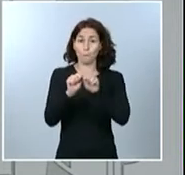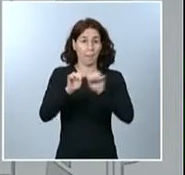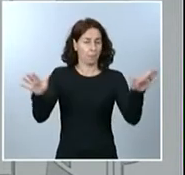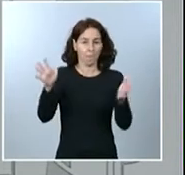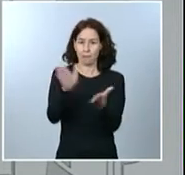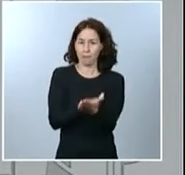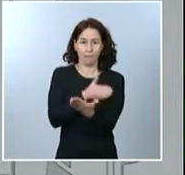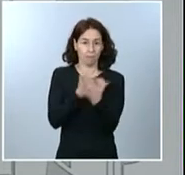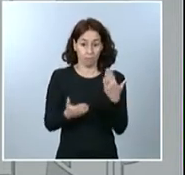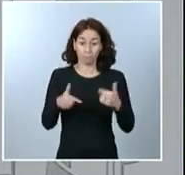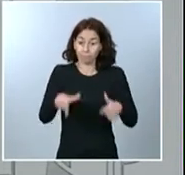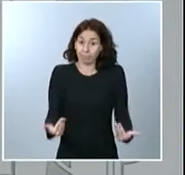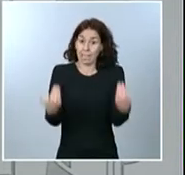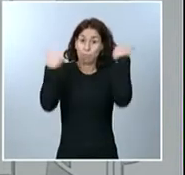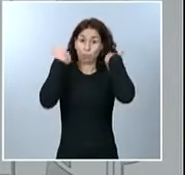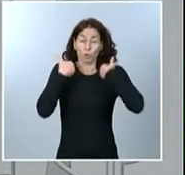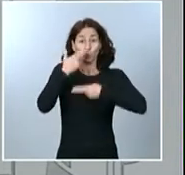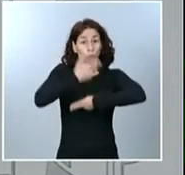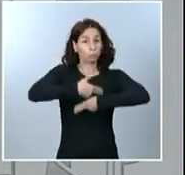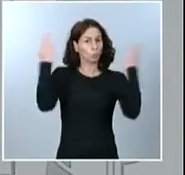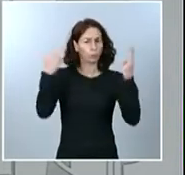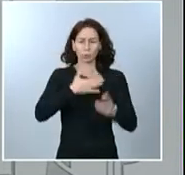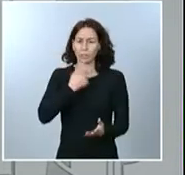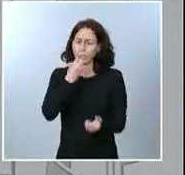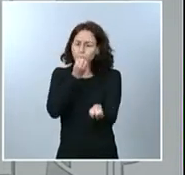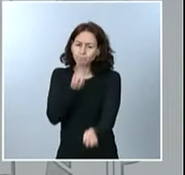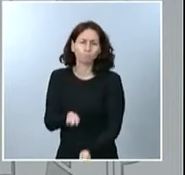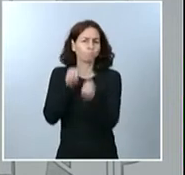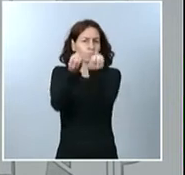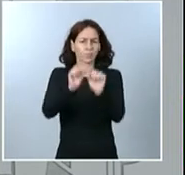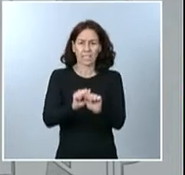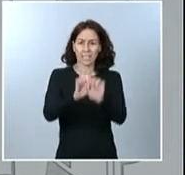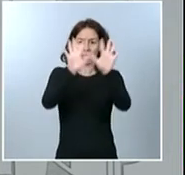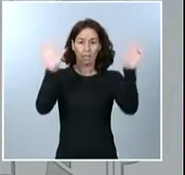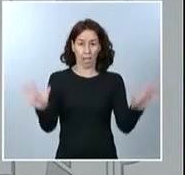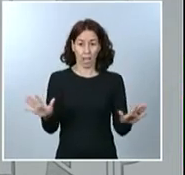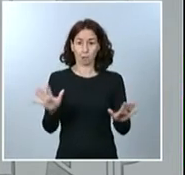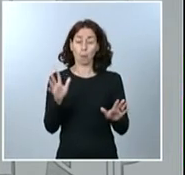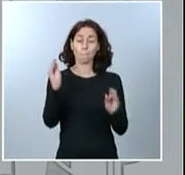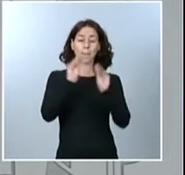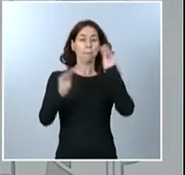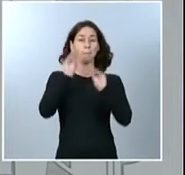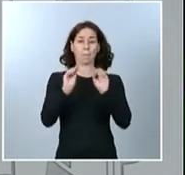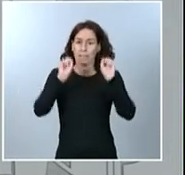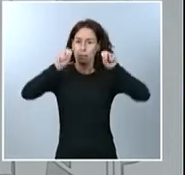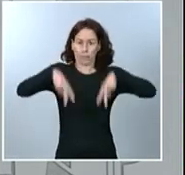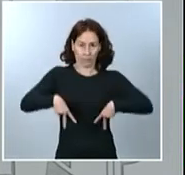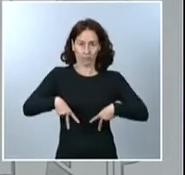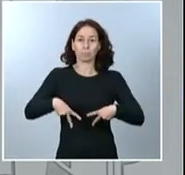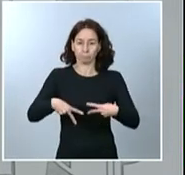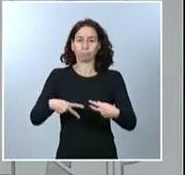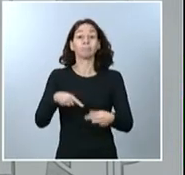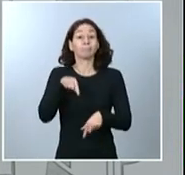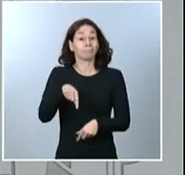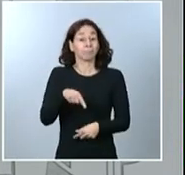es hacer claro, hablar claro y no maquillar la situación, transmitir. La realidad es el modo que entendemos